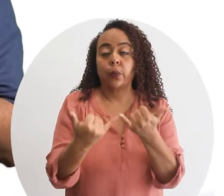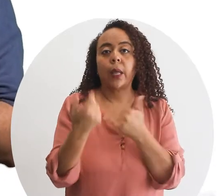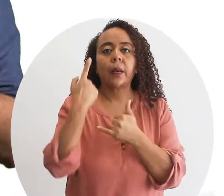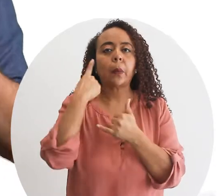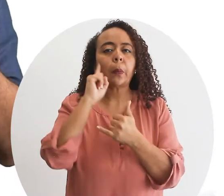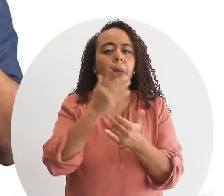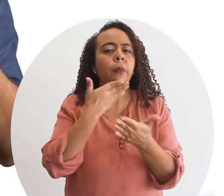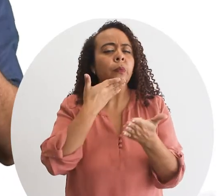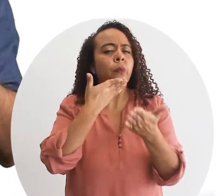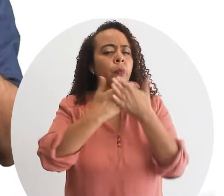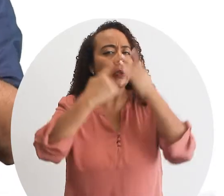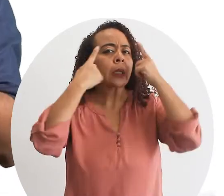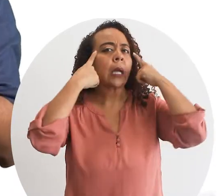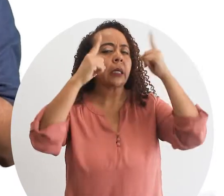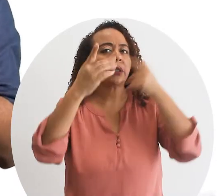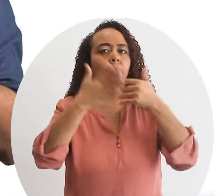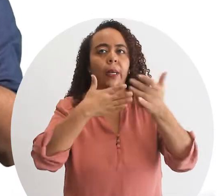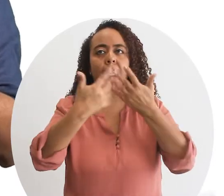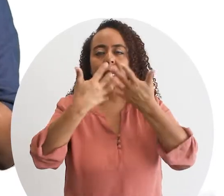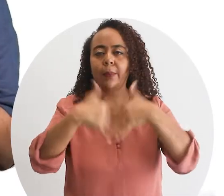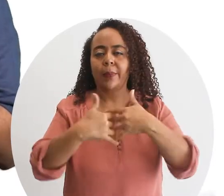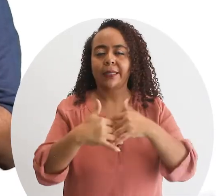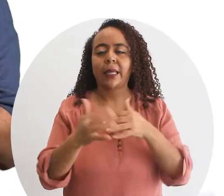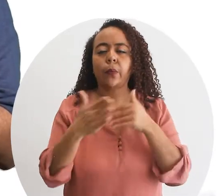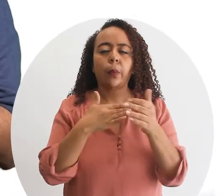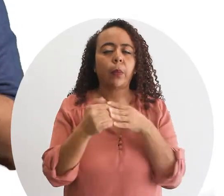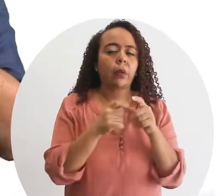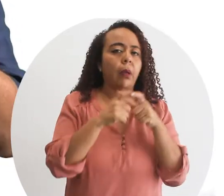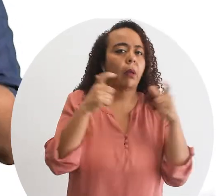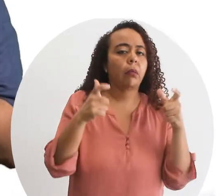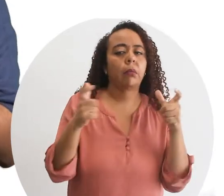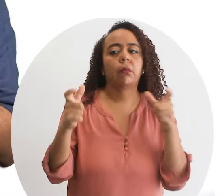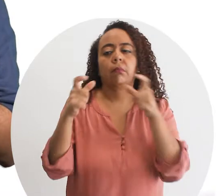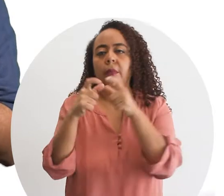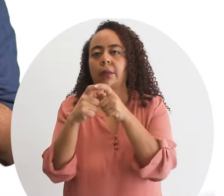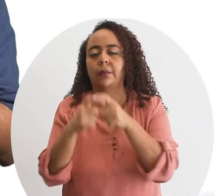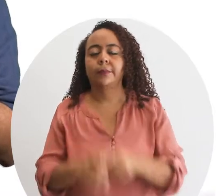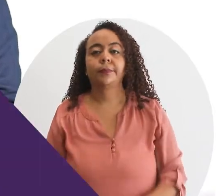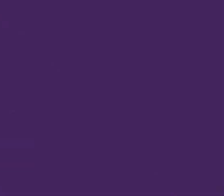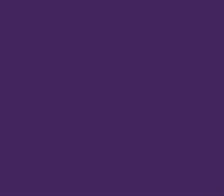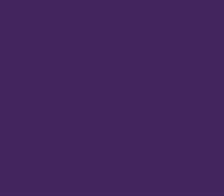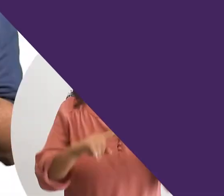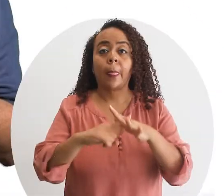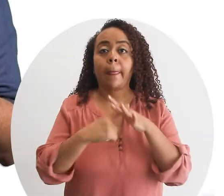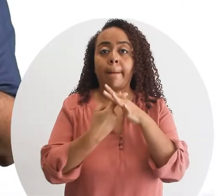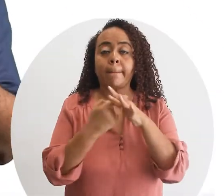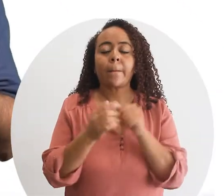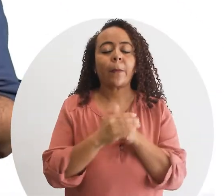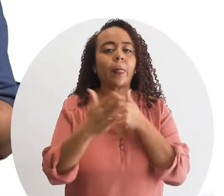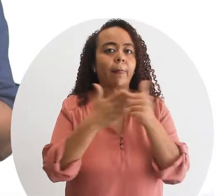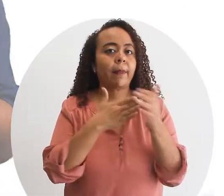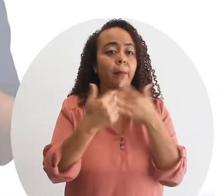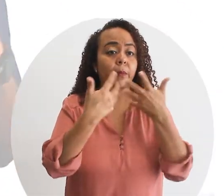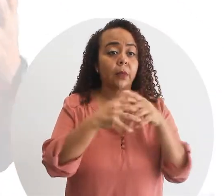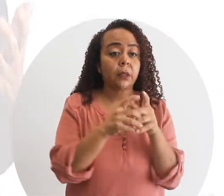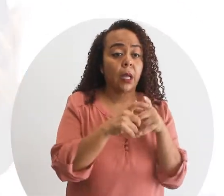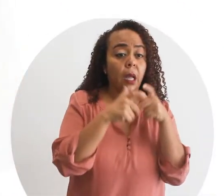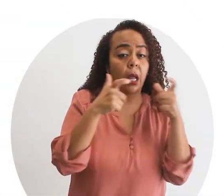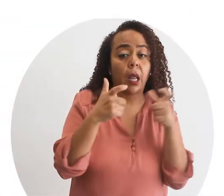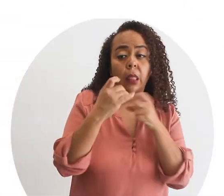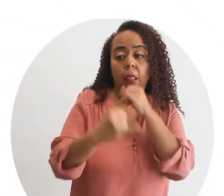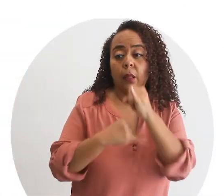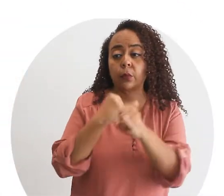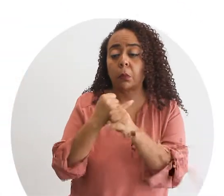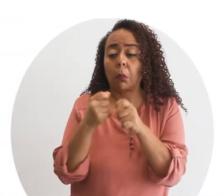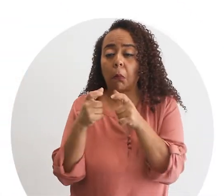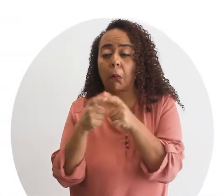para llevar a buen puerto cualquier empresa por más pequeña que sea empecemos sin importar si la empresa es grande